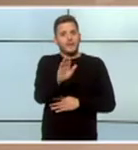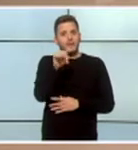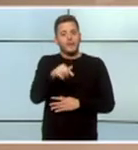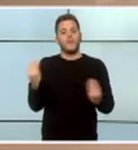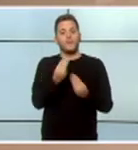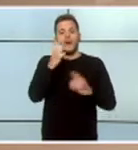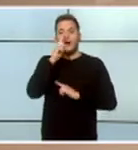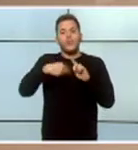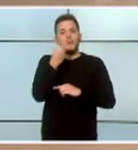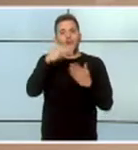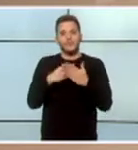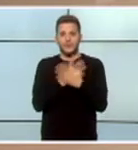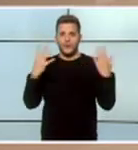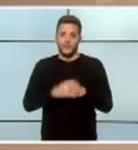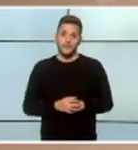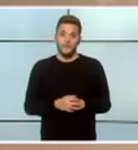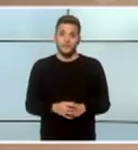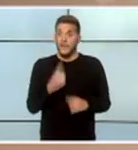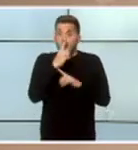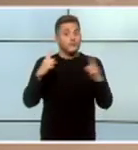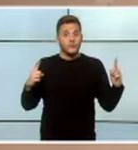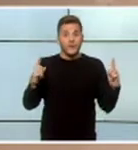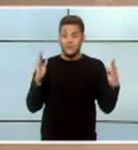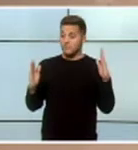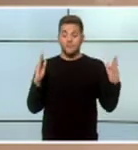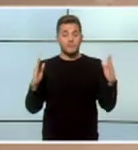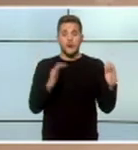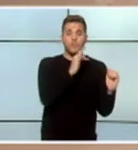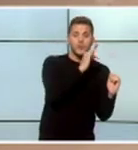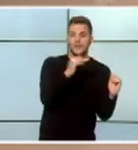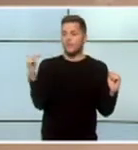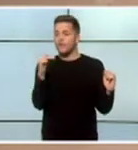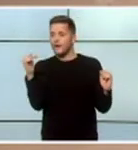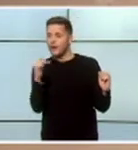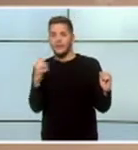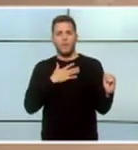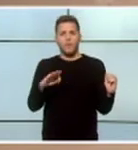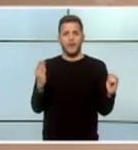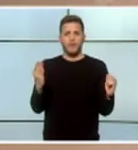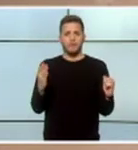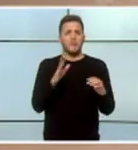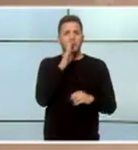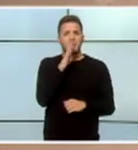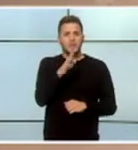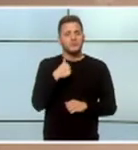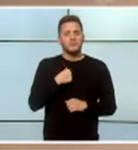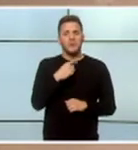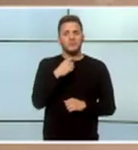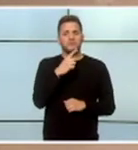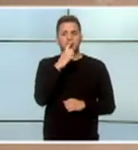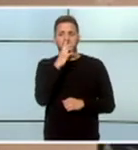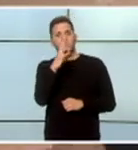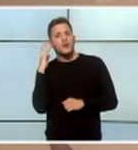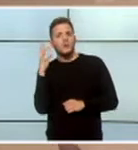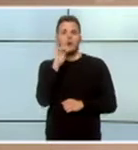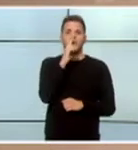2019... ...en un año da tiempo a que pasen muchas cosas buenas y malas... ...y por eso creo que... ...no voy a hacer un balance de